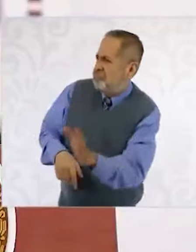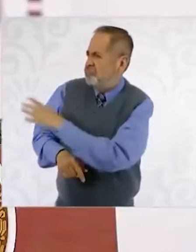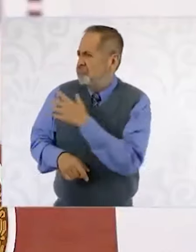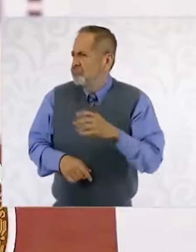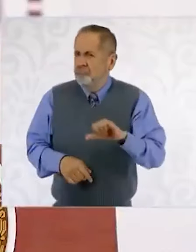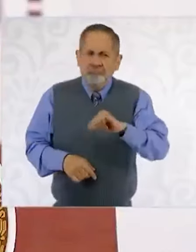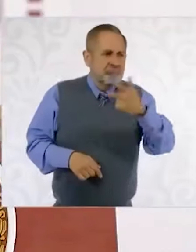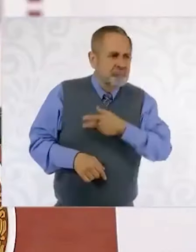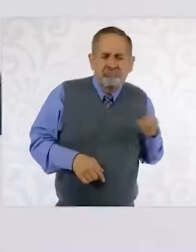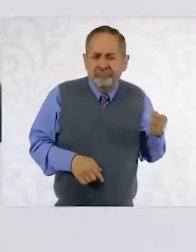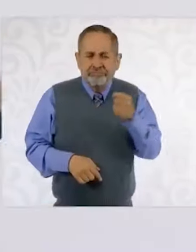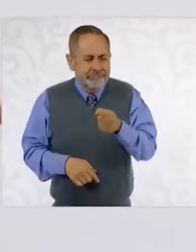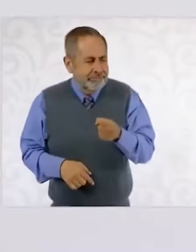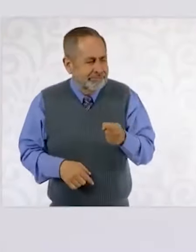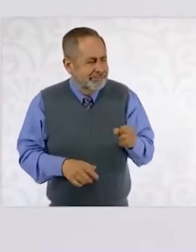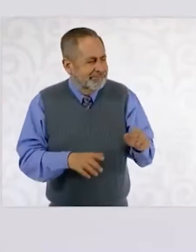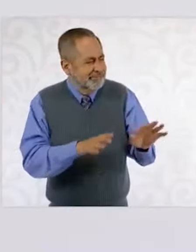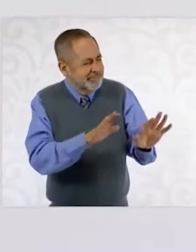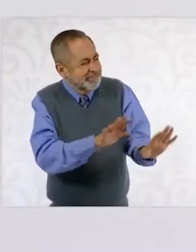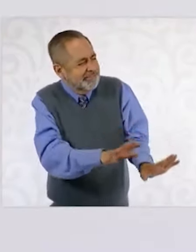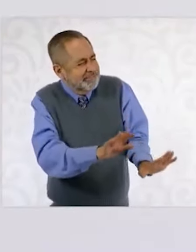tranquilos, calma.